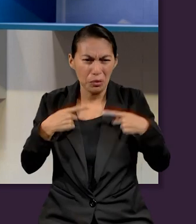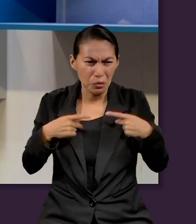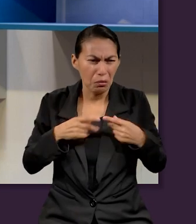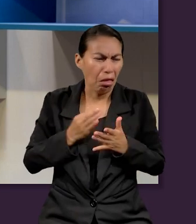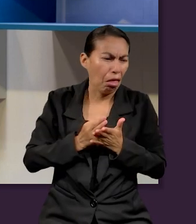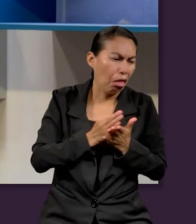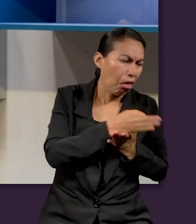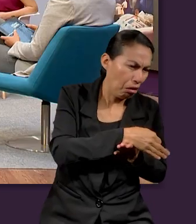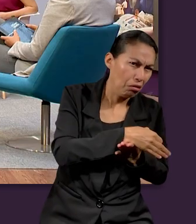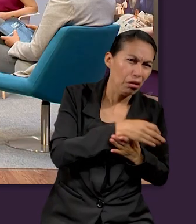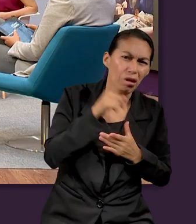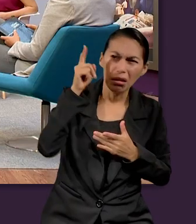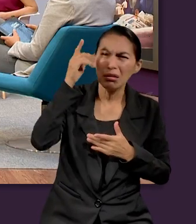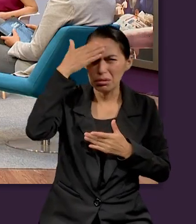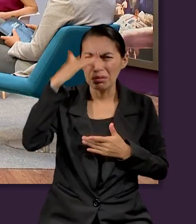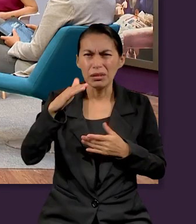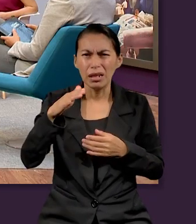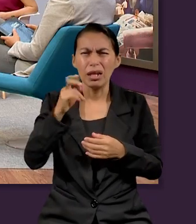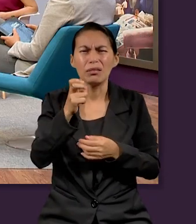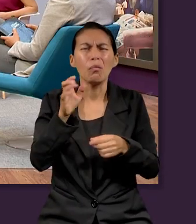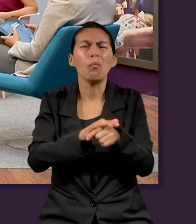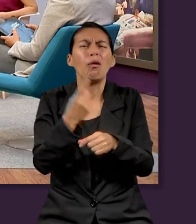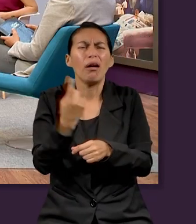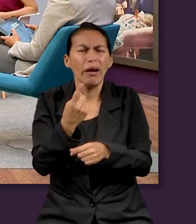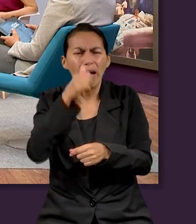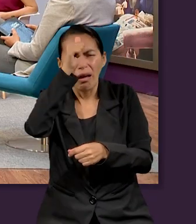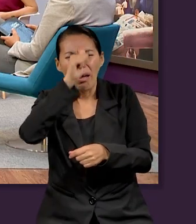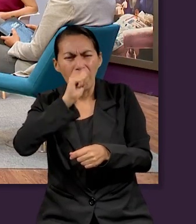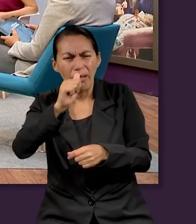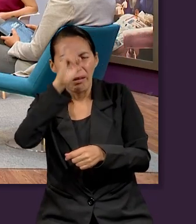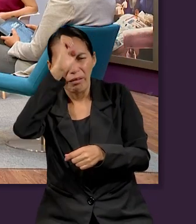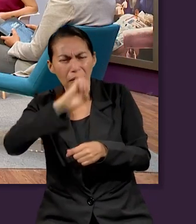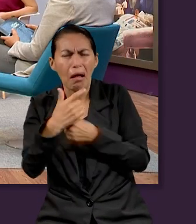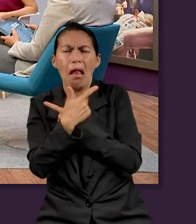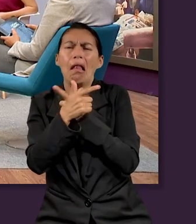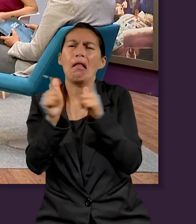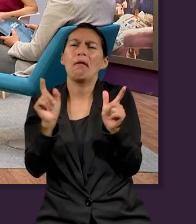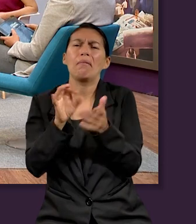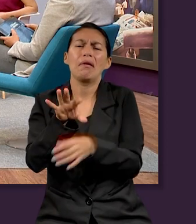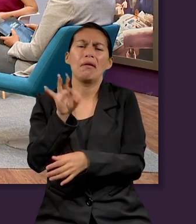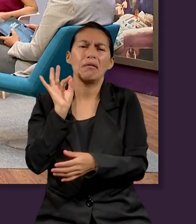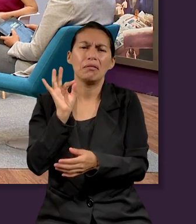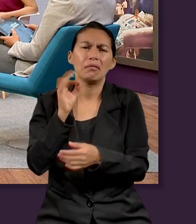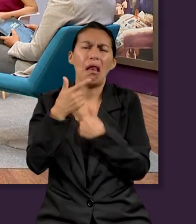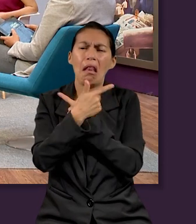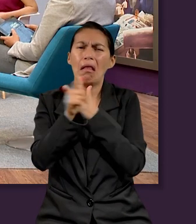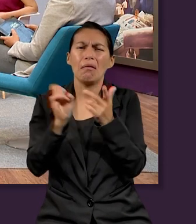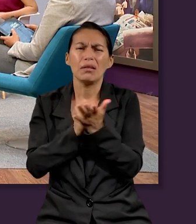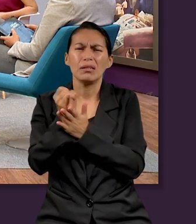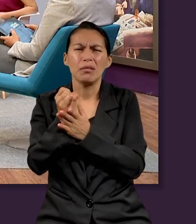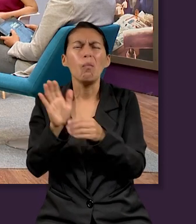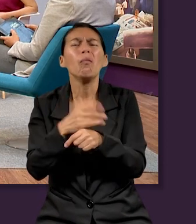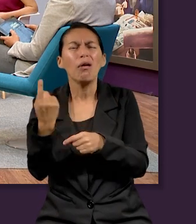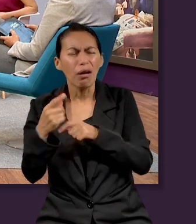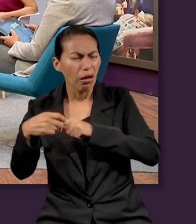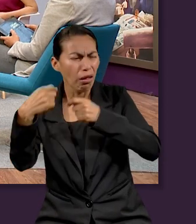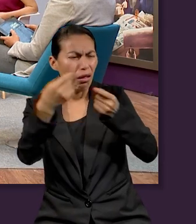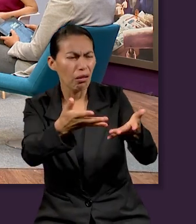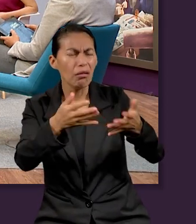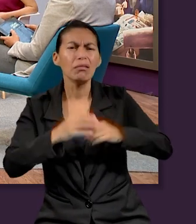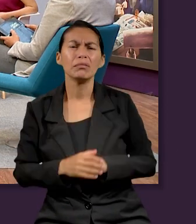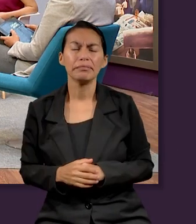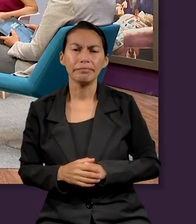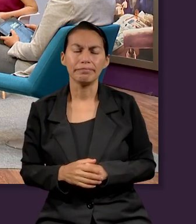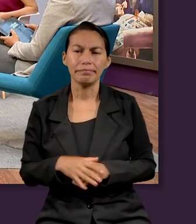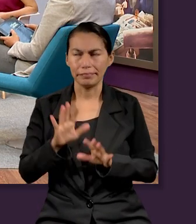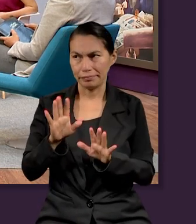pasar. ¿Por qué aún así nos da la libertad? O sea, ¿por qué él nos da esa facultad de tomar